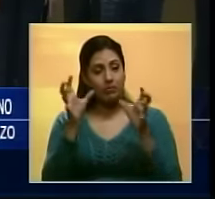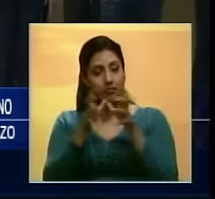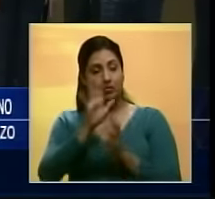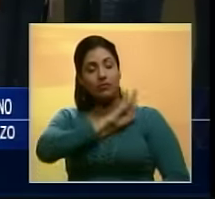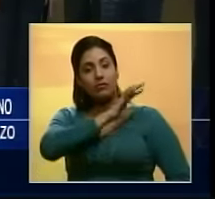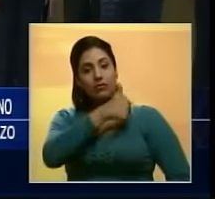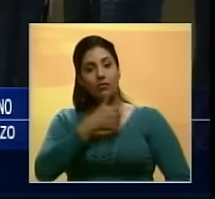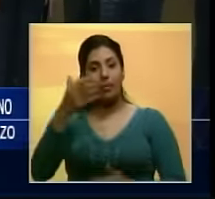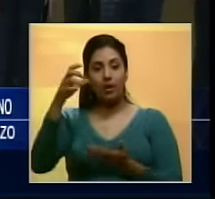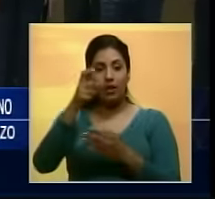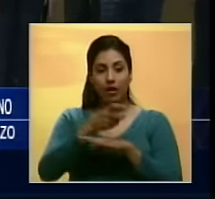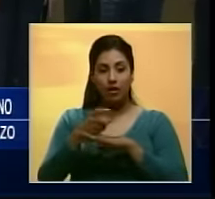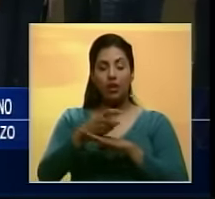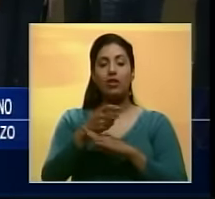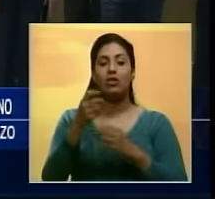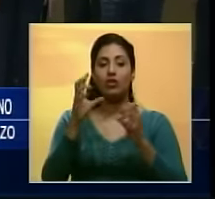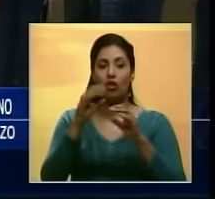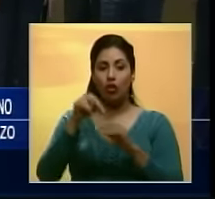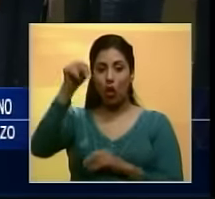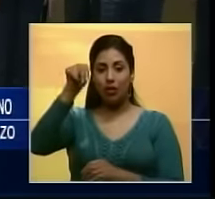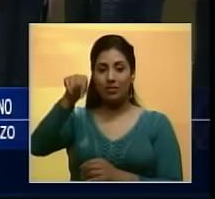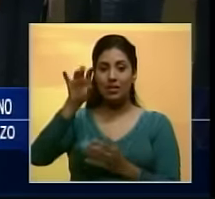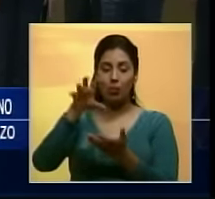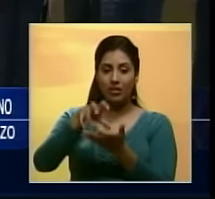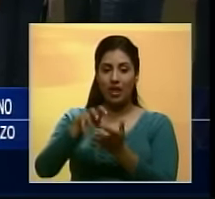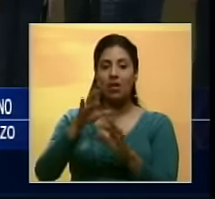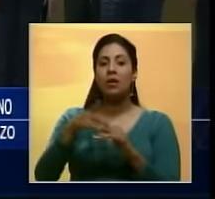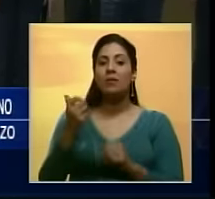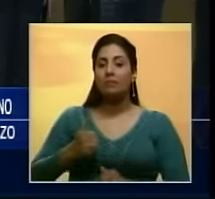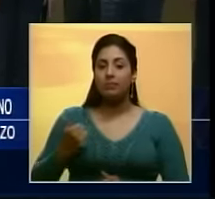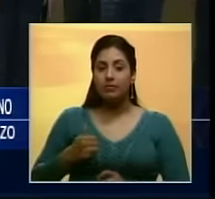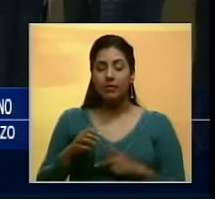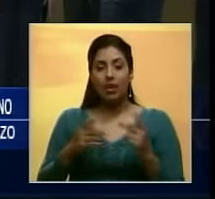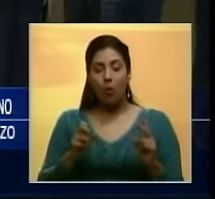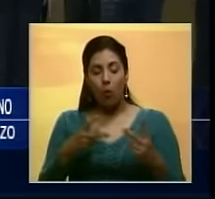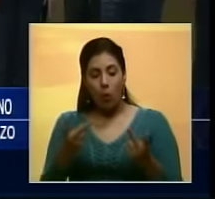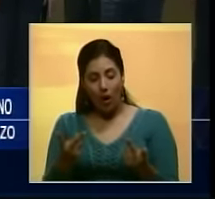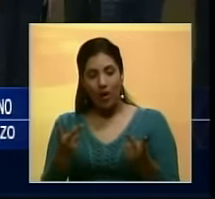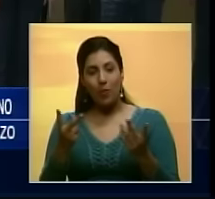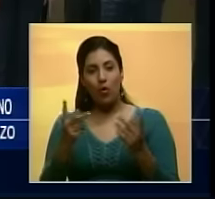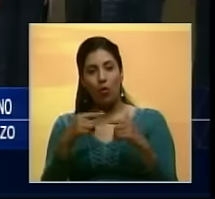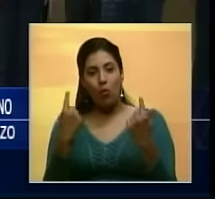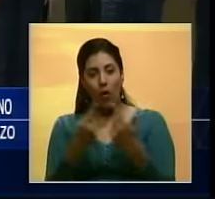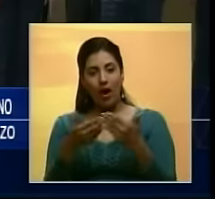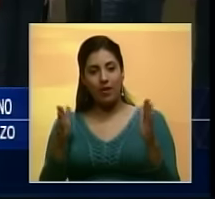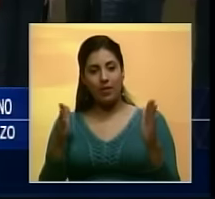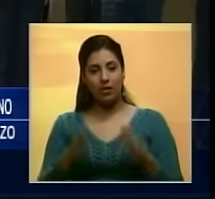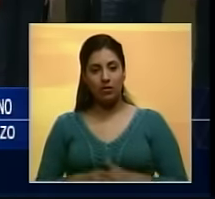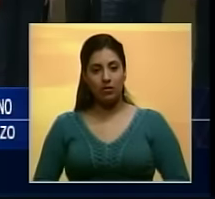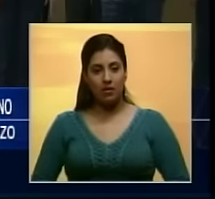con autoridades regionales y gremios del norte de Santander a propósito de la reapertura en la zona limítrofe.